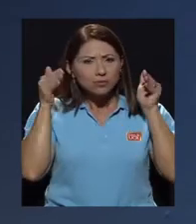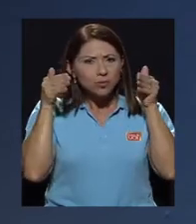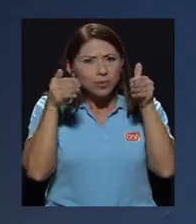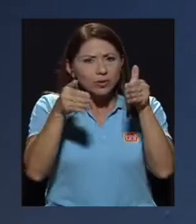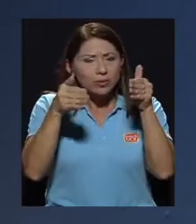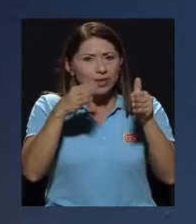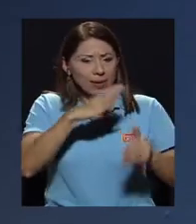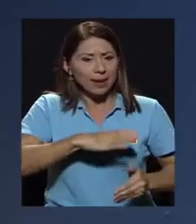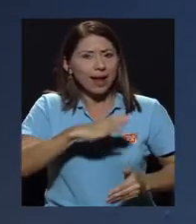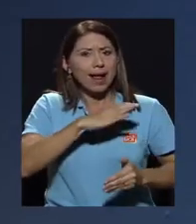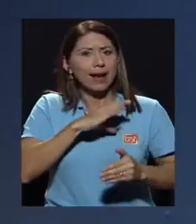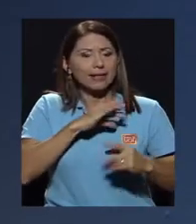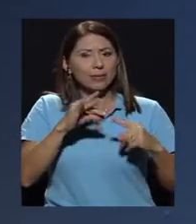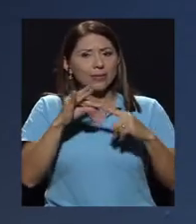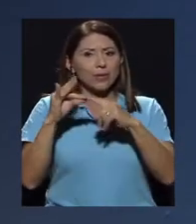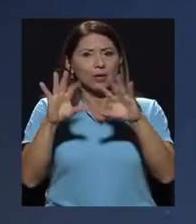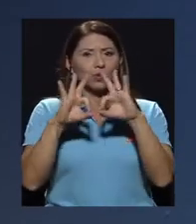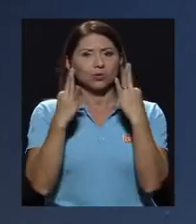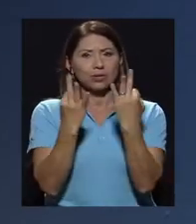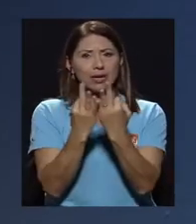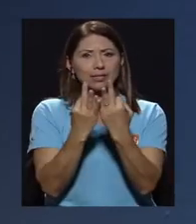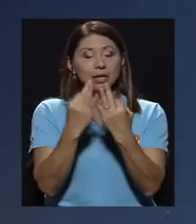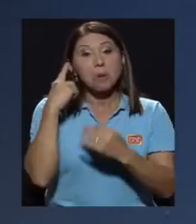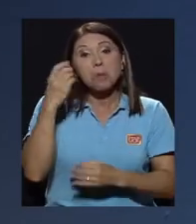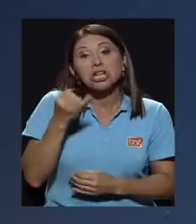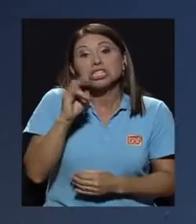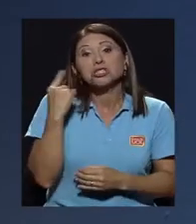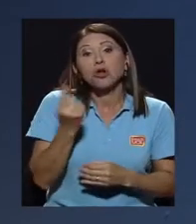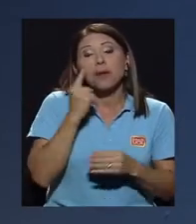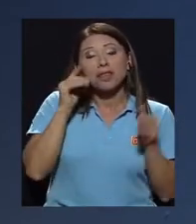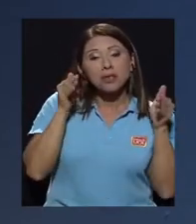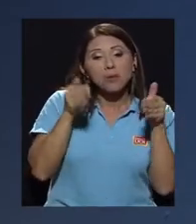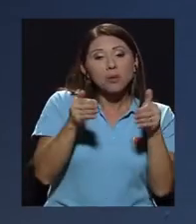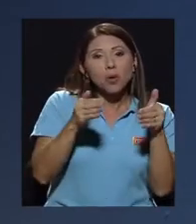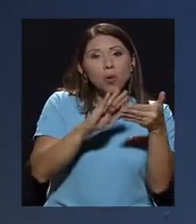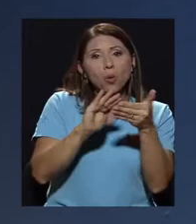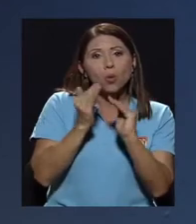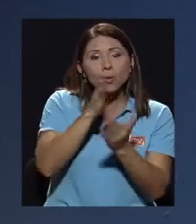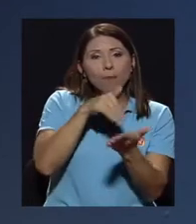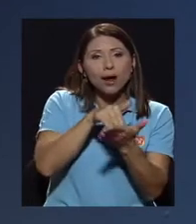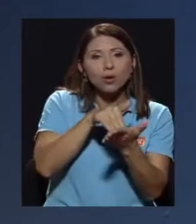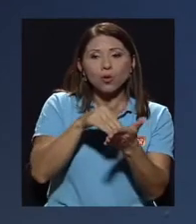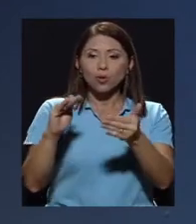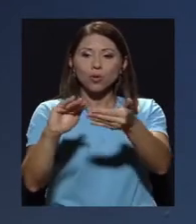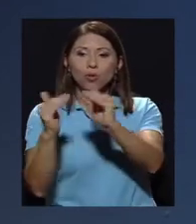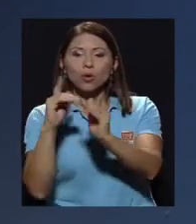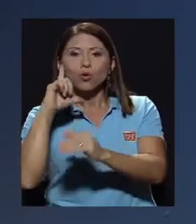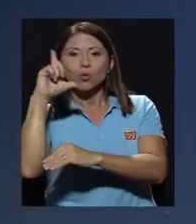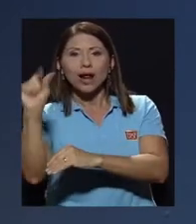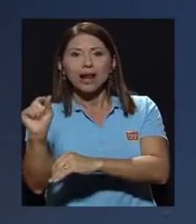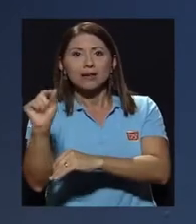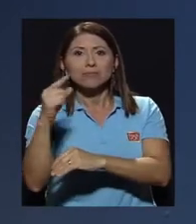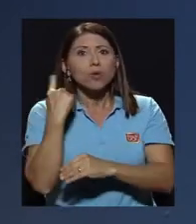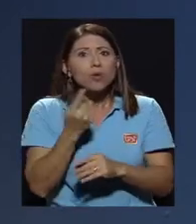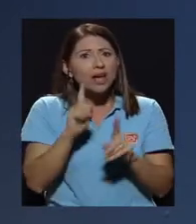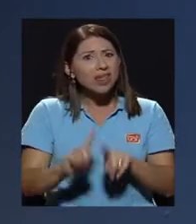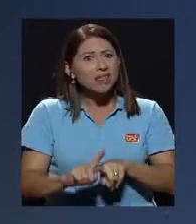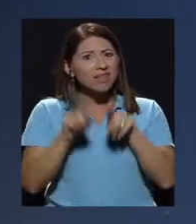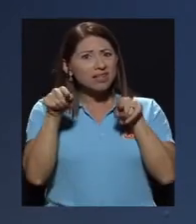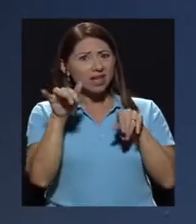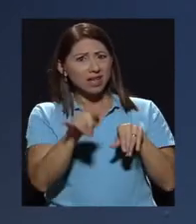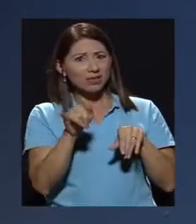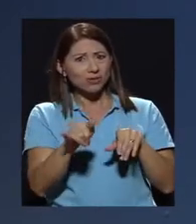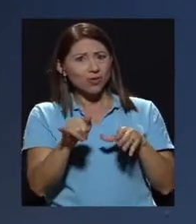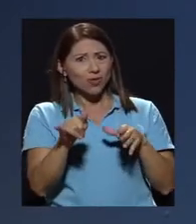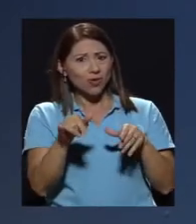particularidades de los hogares porque si se hace solo urbano y rural partiríamos ya de la premisa de que la única diferencia de los hogares